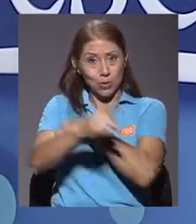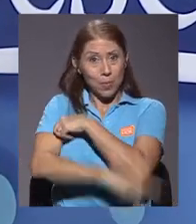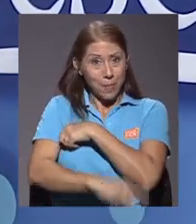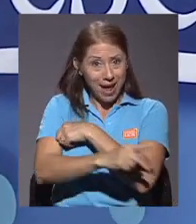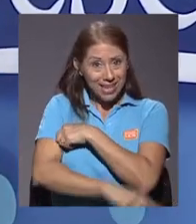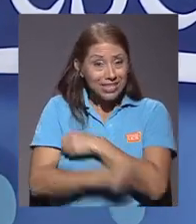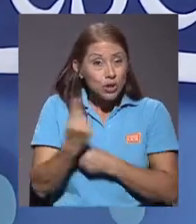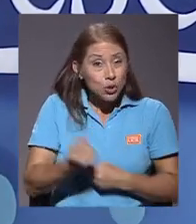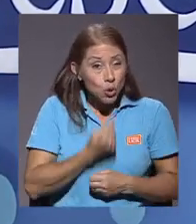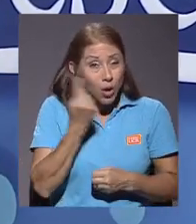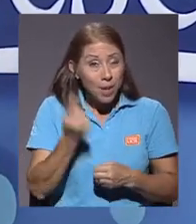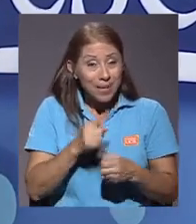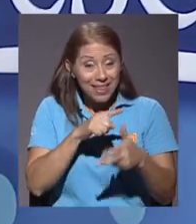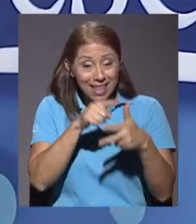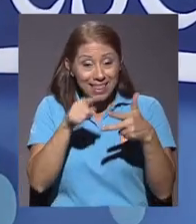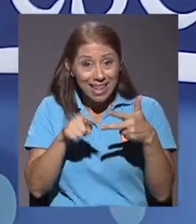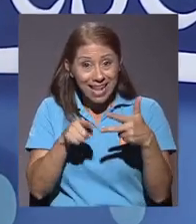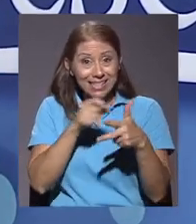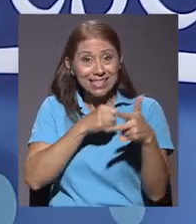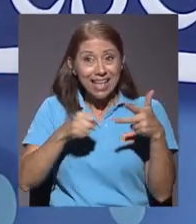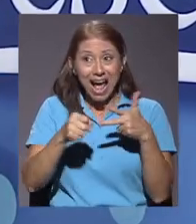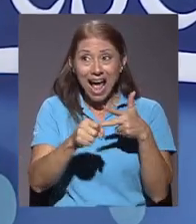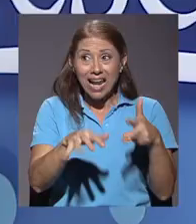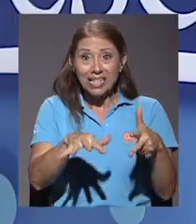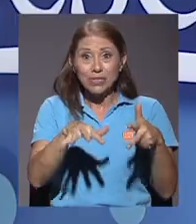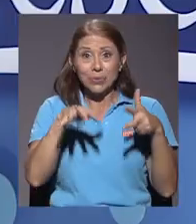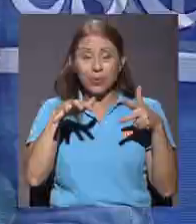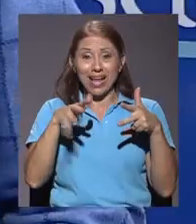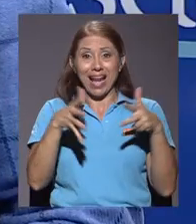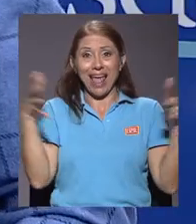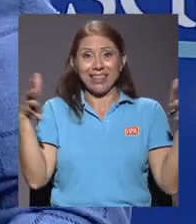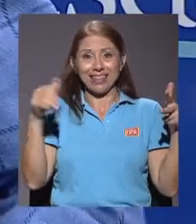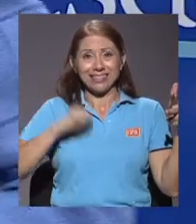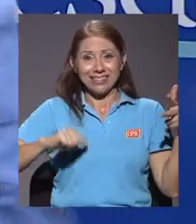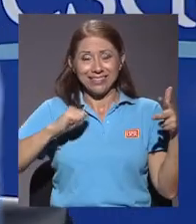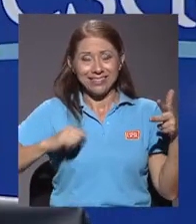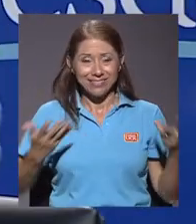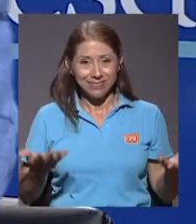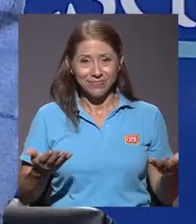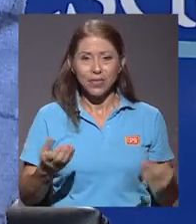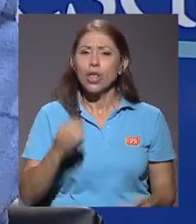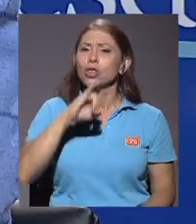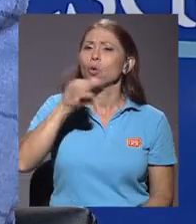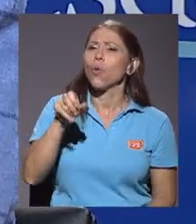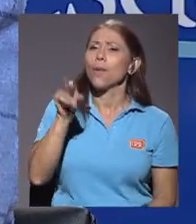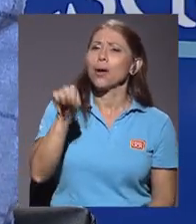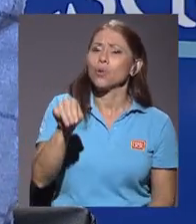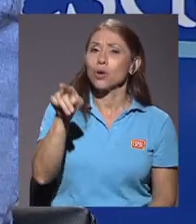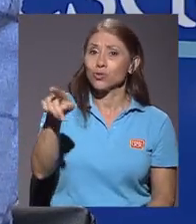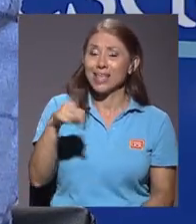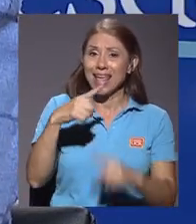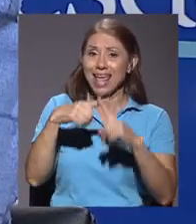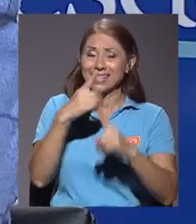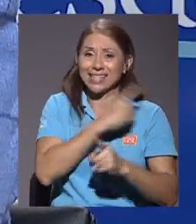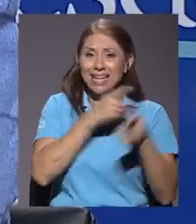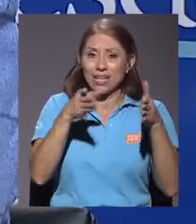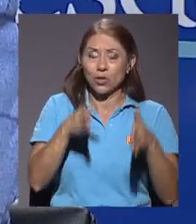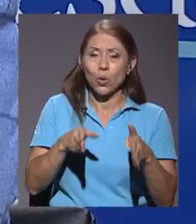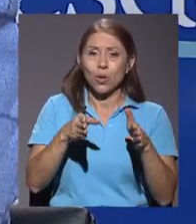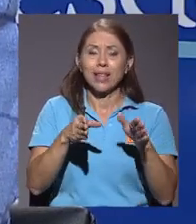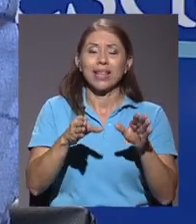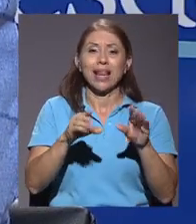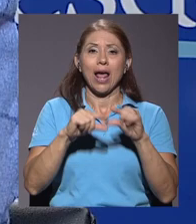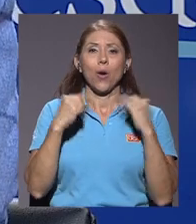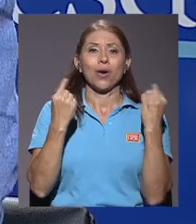momentos, con toda esa inversión, y solo tiene tres salas grandes, tres teatros grandes. Don Juan Manuel, usted como es director de la Orquesta